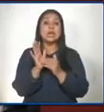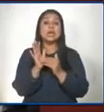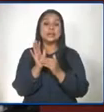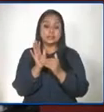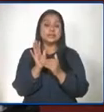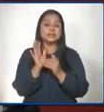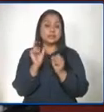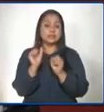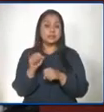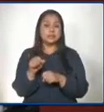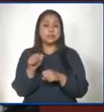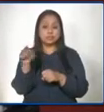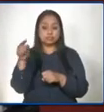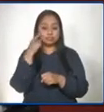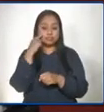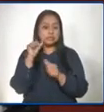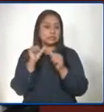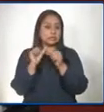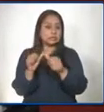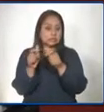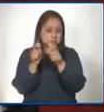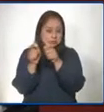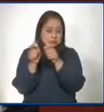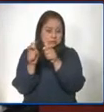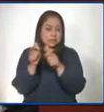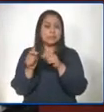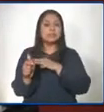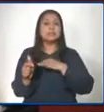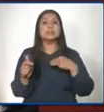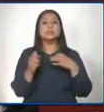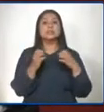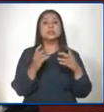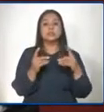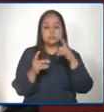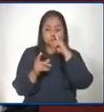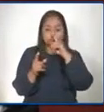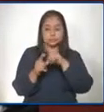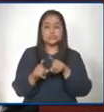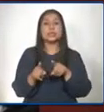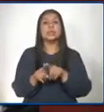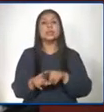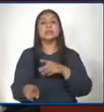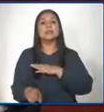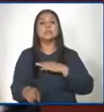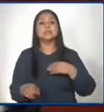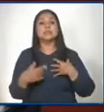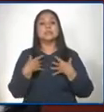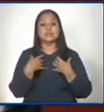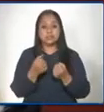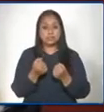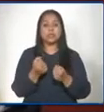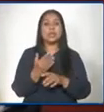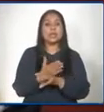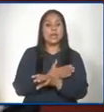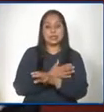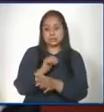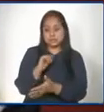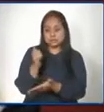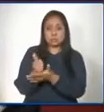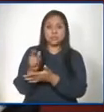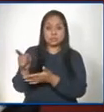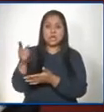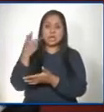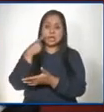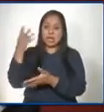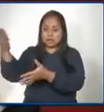educativos siguen siendo monitoreados por el Ministerio de Educación y Autoridades de Salud Pública y previa autorización, pues obviamente pasaron por